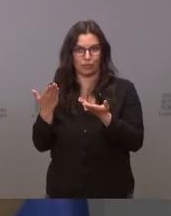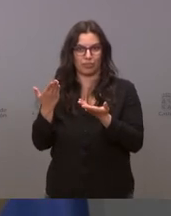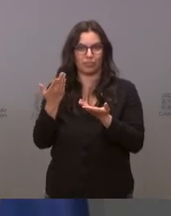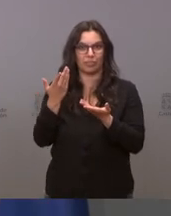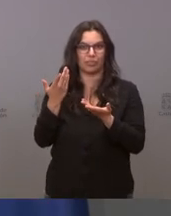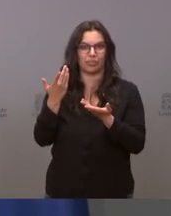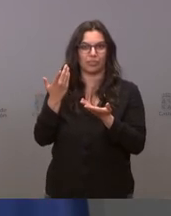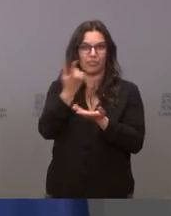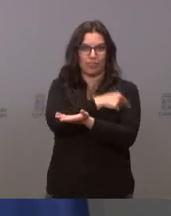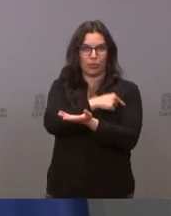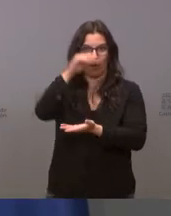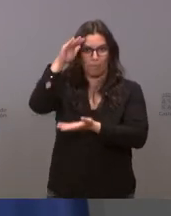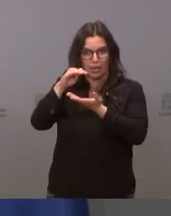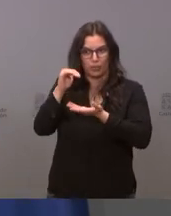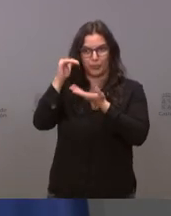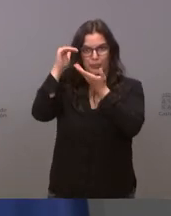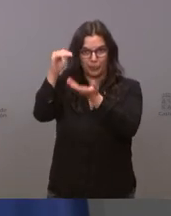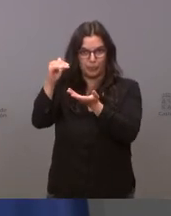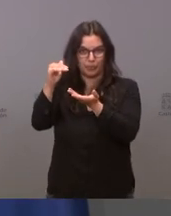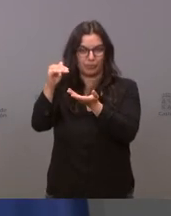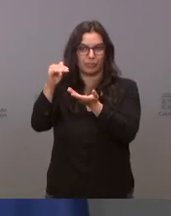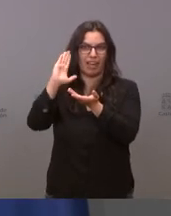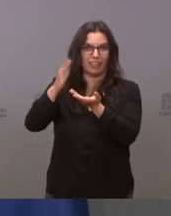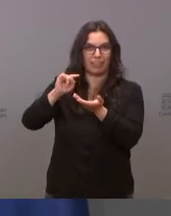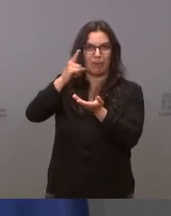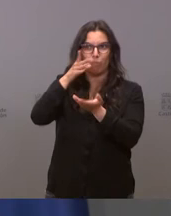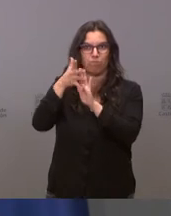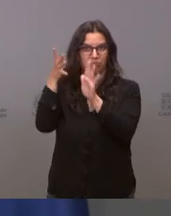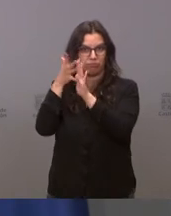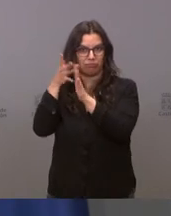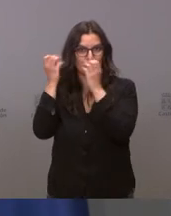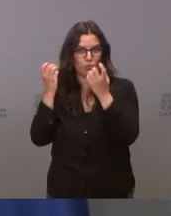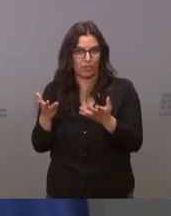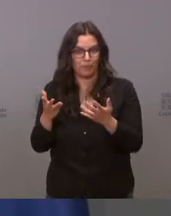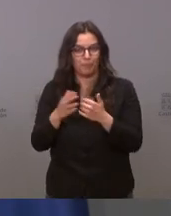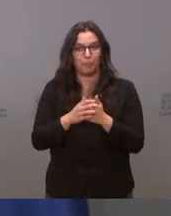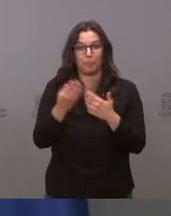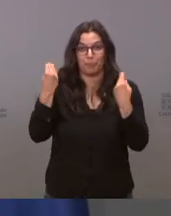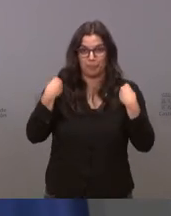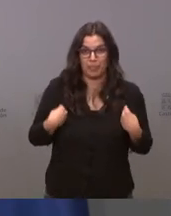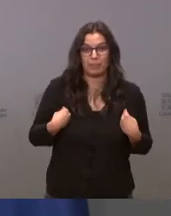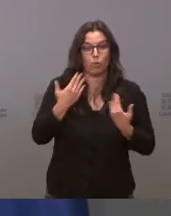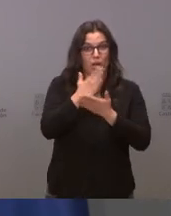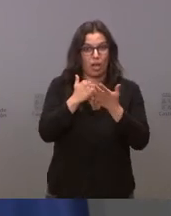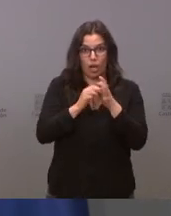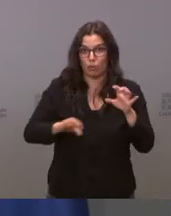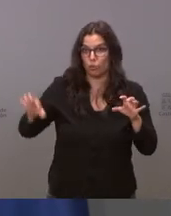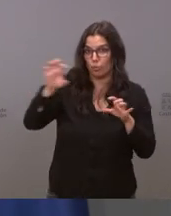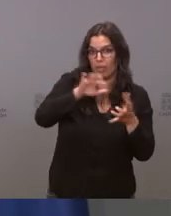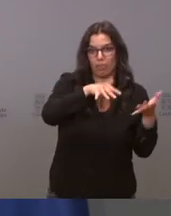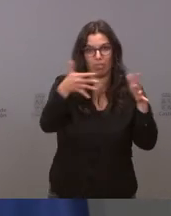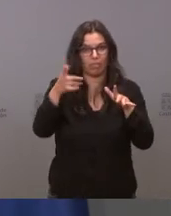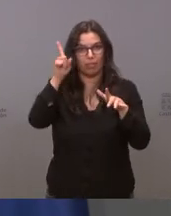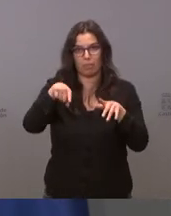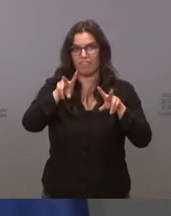a quien va mejor porque insisto lo mismo que digo para las autonomías lo digo para las provincias